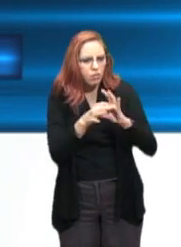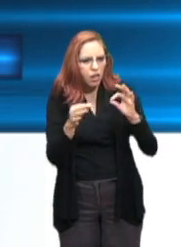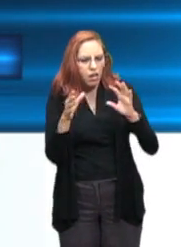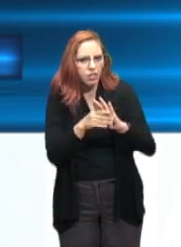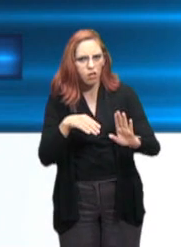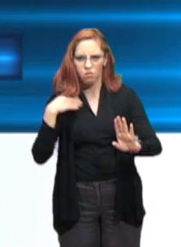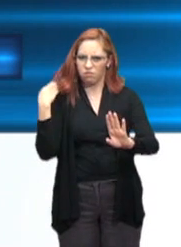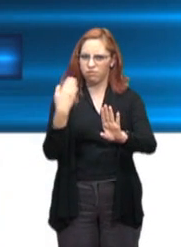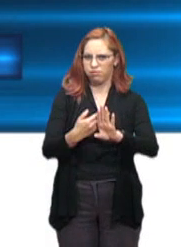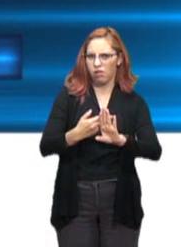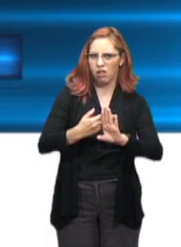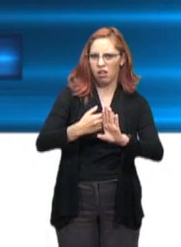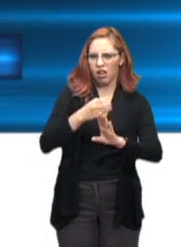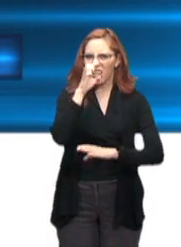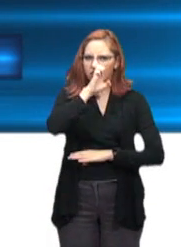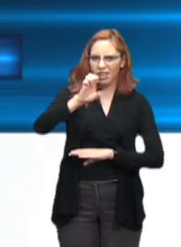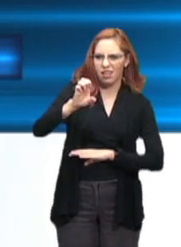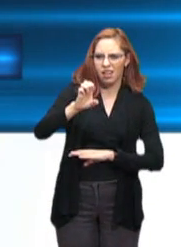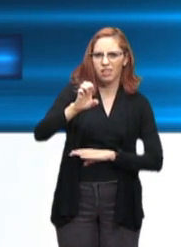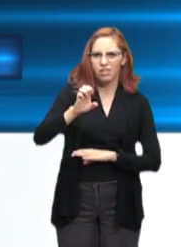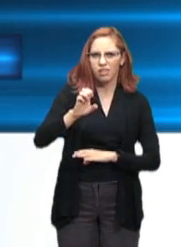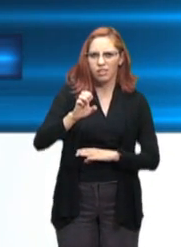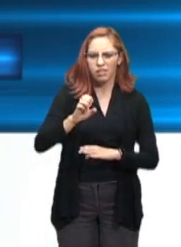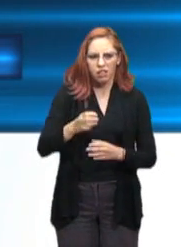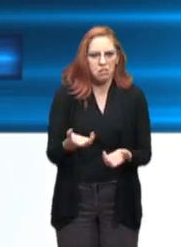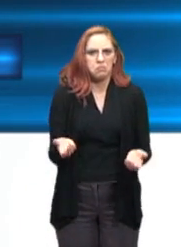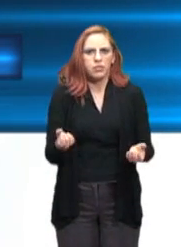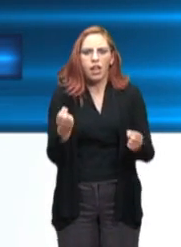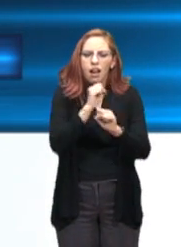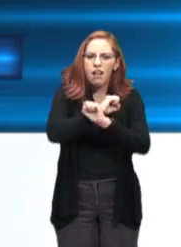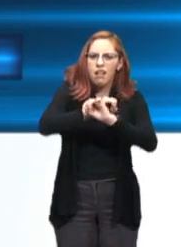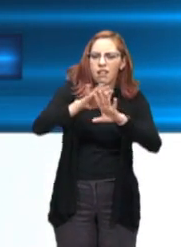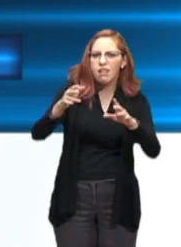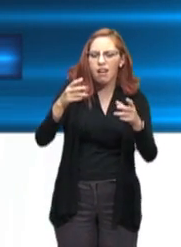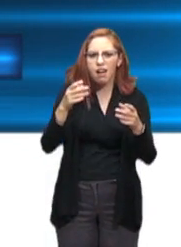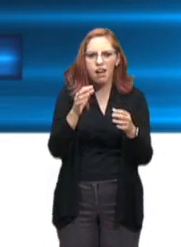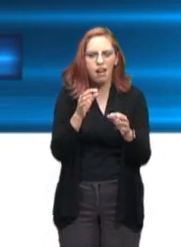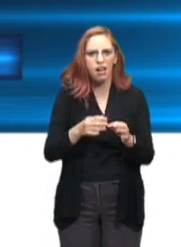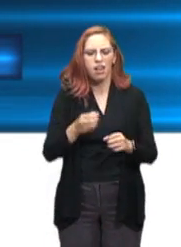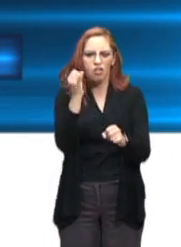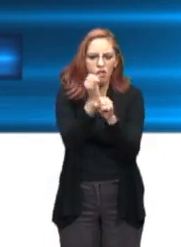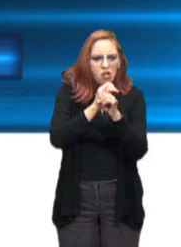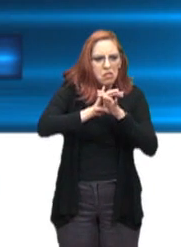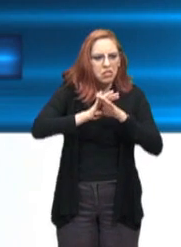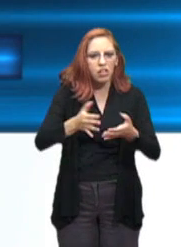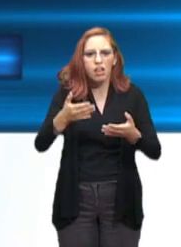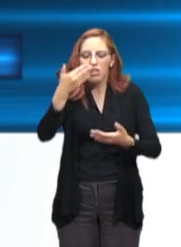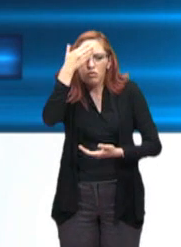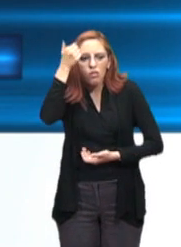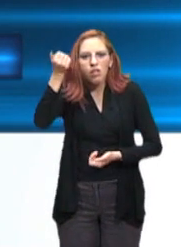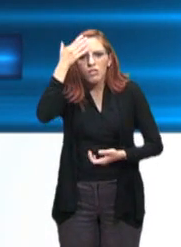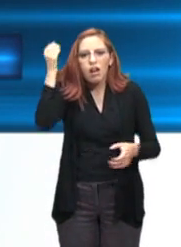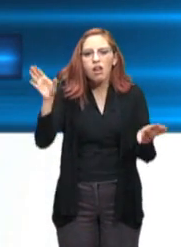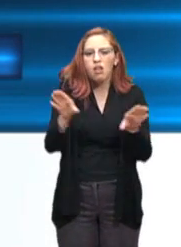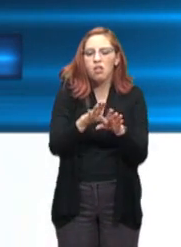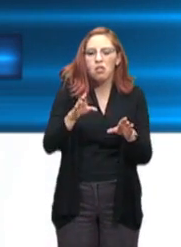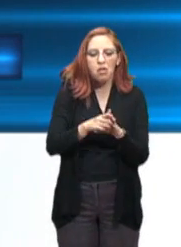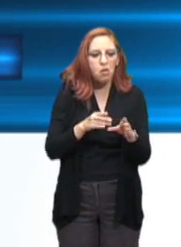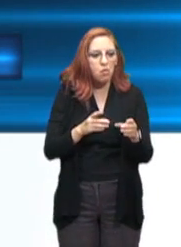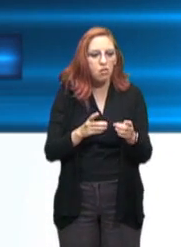corrupción no es más que una clara muestra que no tienen conocimiento de cómo funcionan y se asignan ese tipo de recursos.